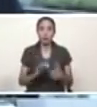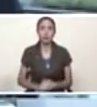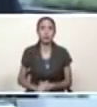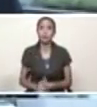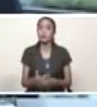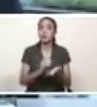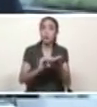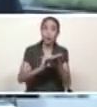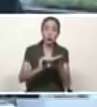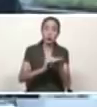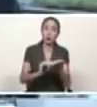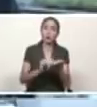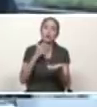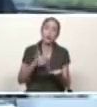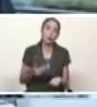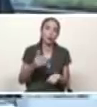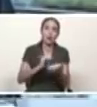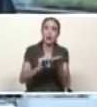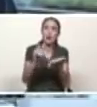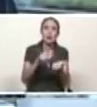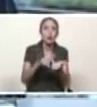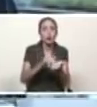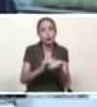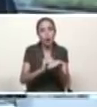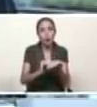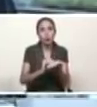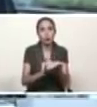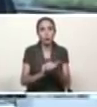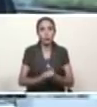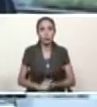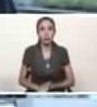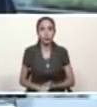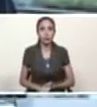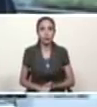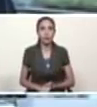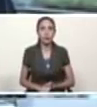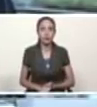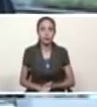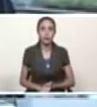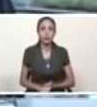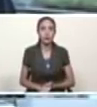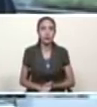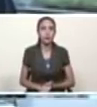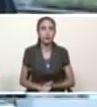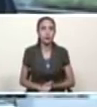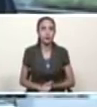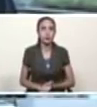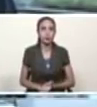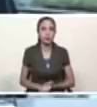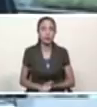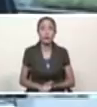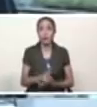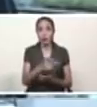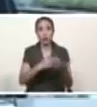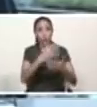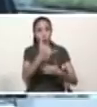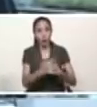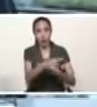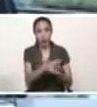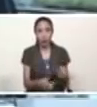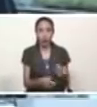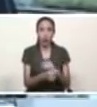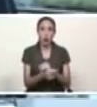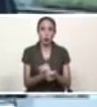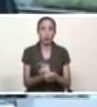resultados como los buenos resultados de la semilla de arroz en este proyecto entre Vietnam y Venezuela